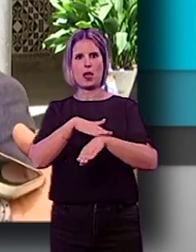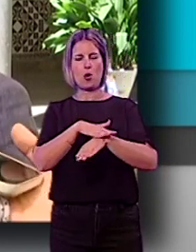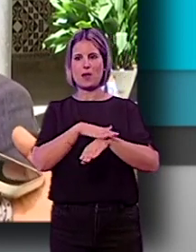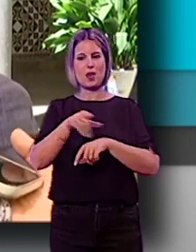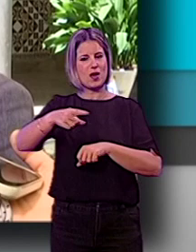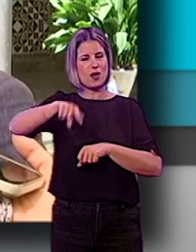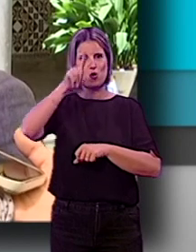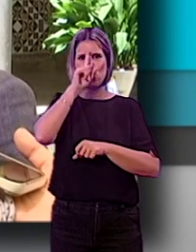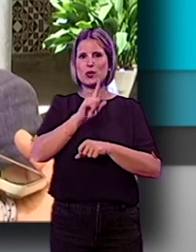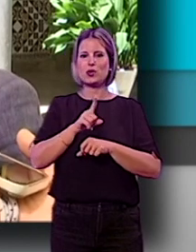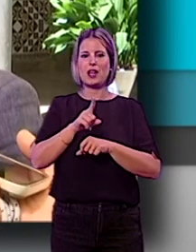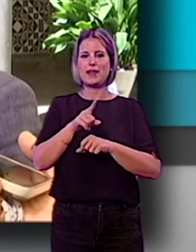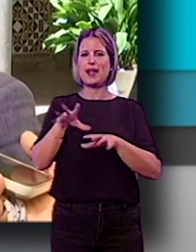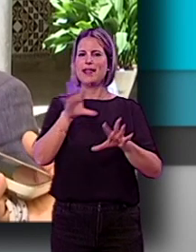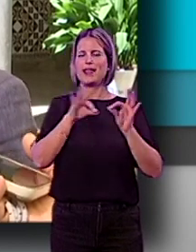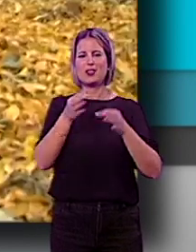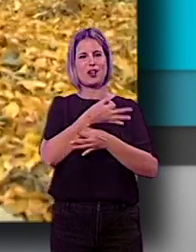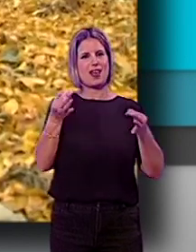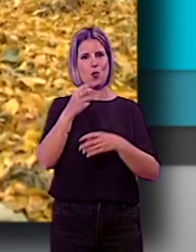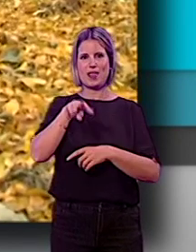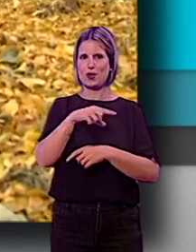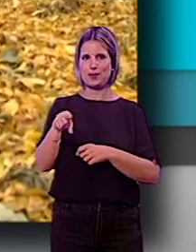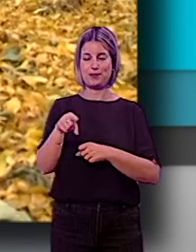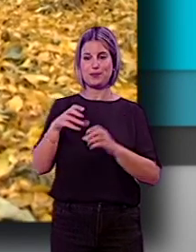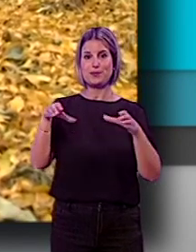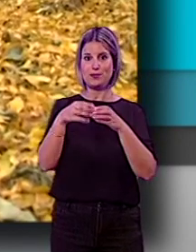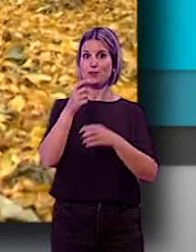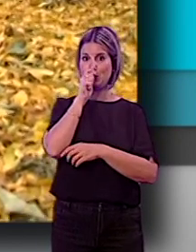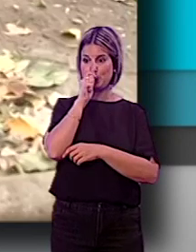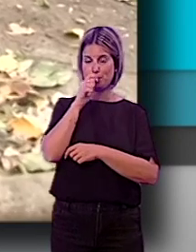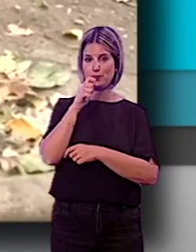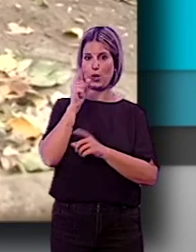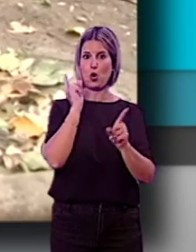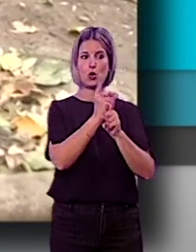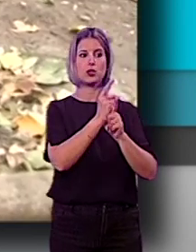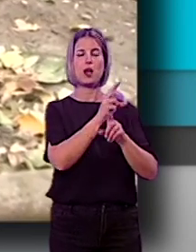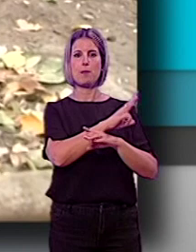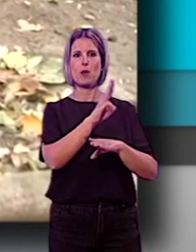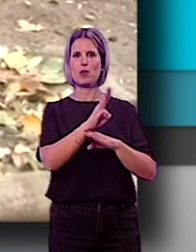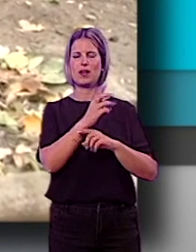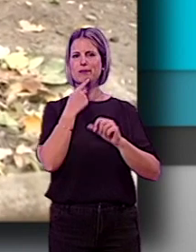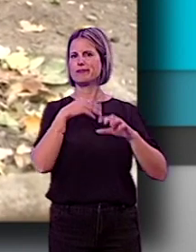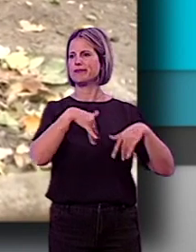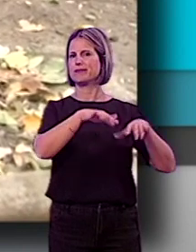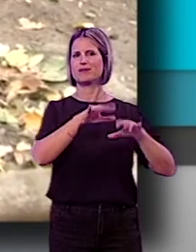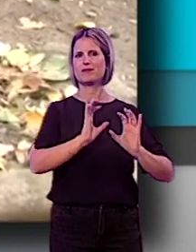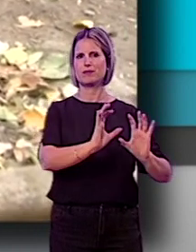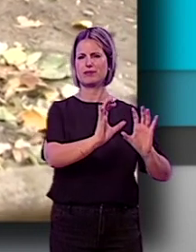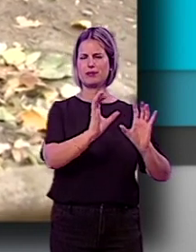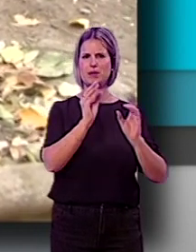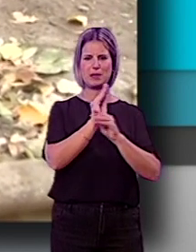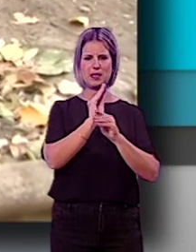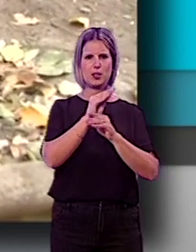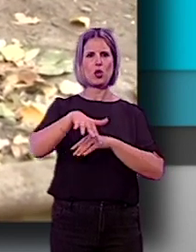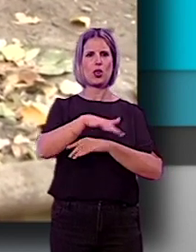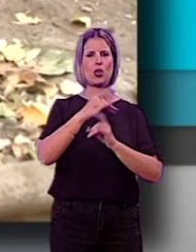sabido tomar decisiones adecuadas. El socialista ha acusado a los populares de dejadez absoluta en el mantenimiento de las zonas verdes de